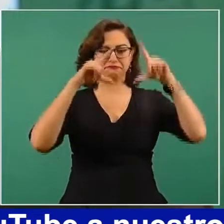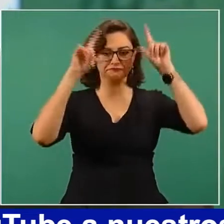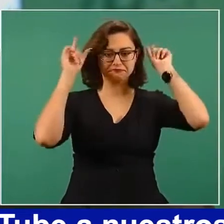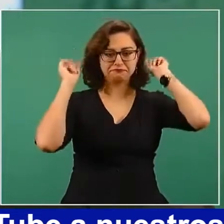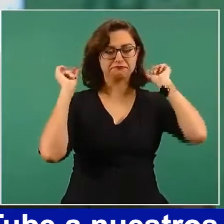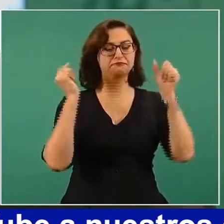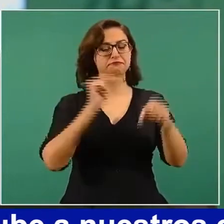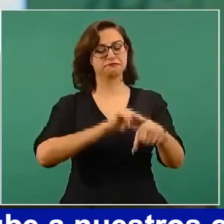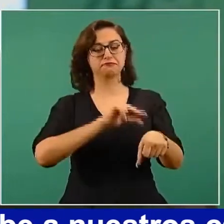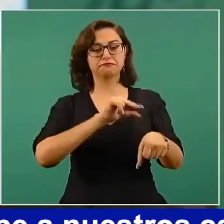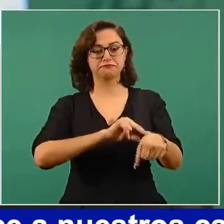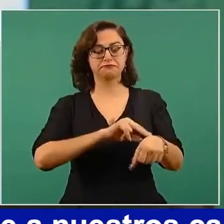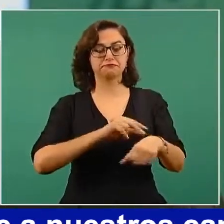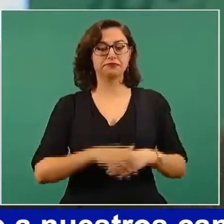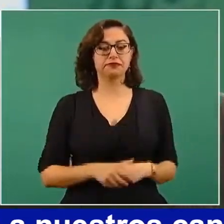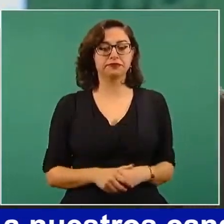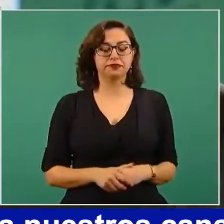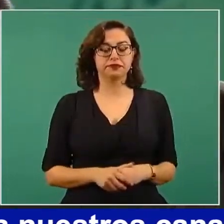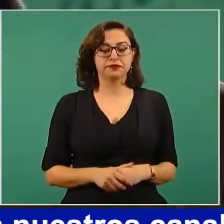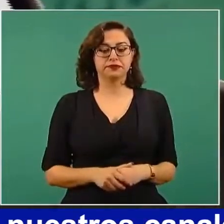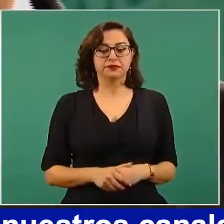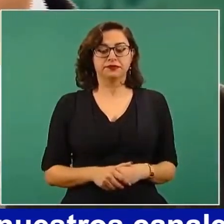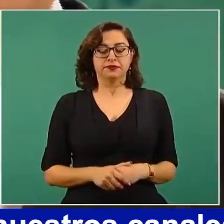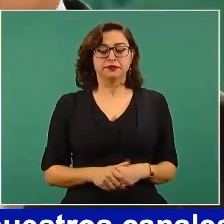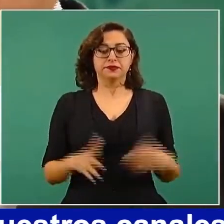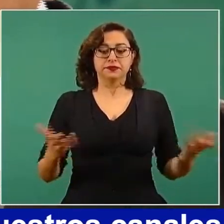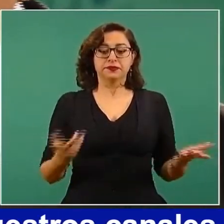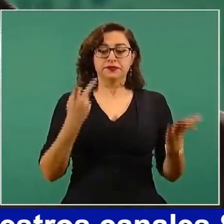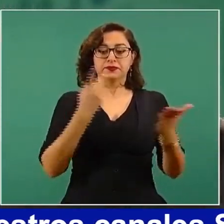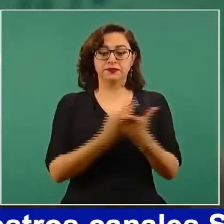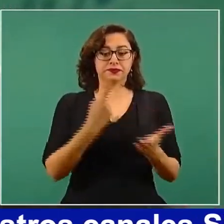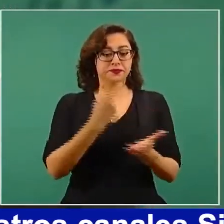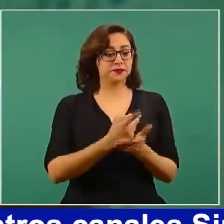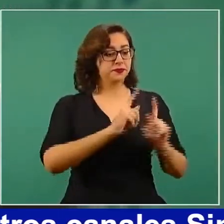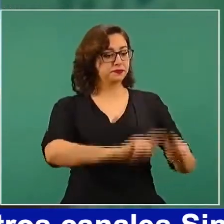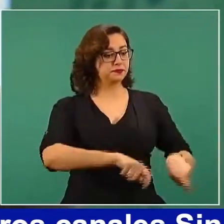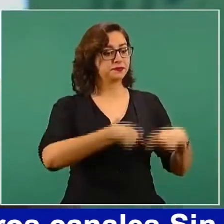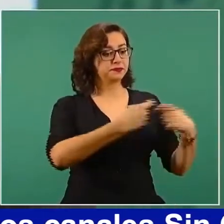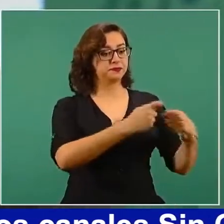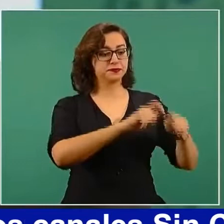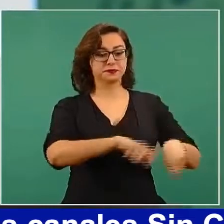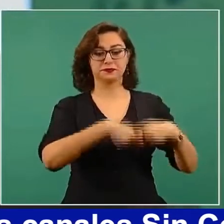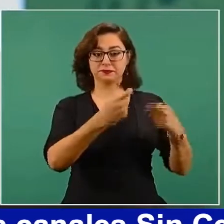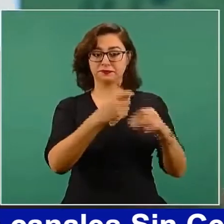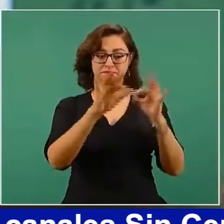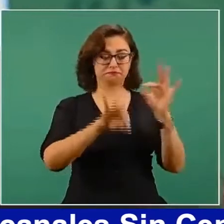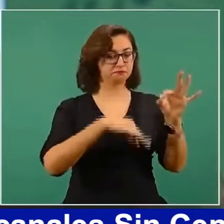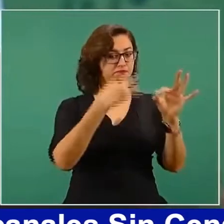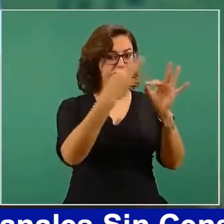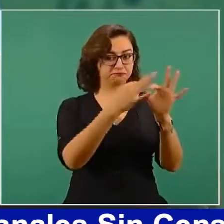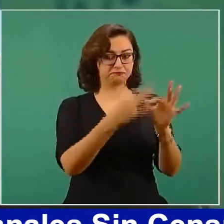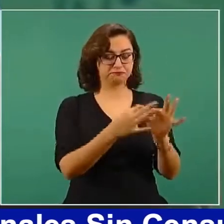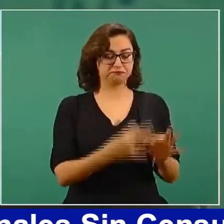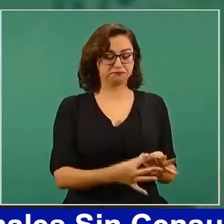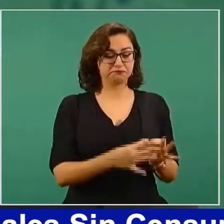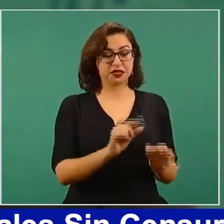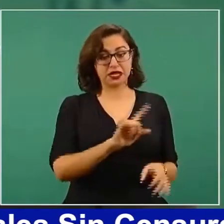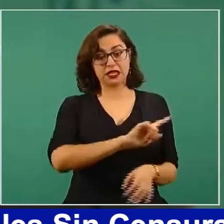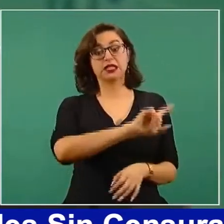Terminando esta ceremonia, la entrega de estos premios, vamos a abordar